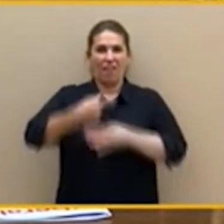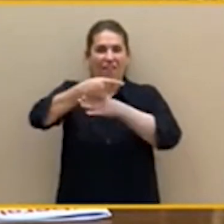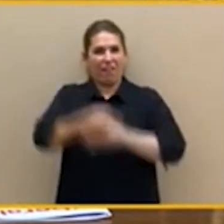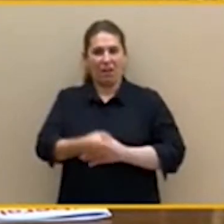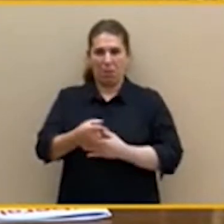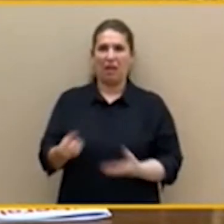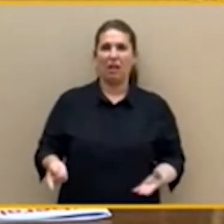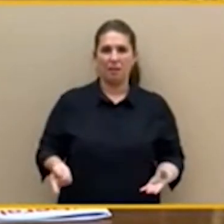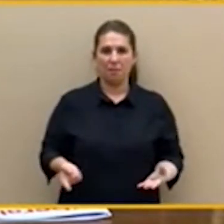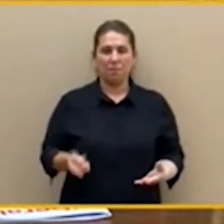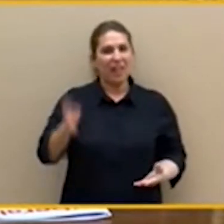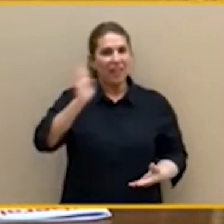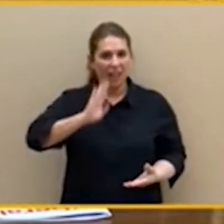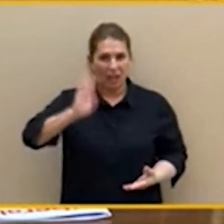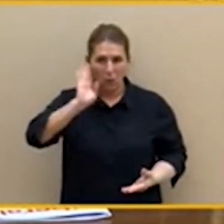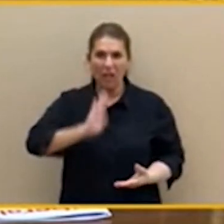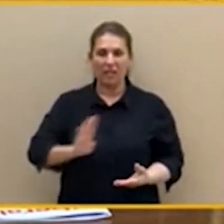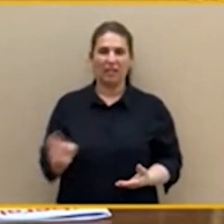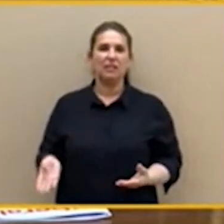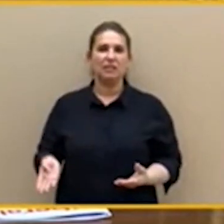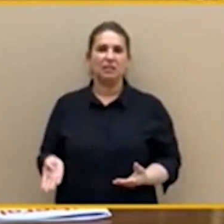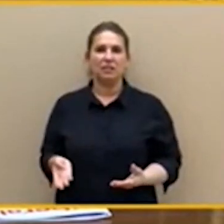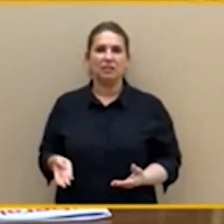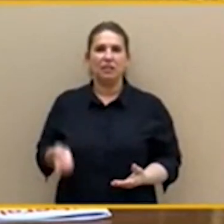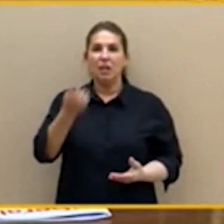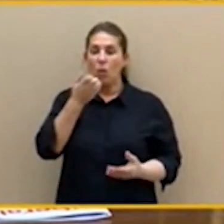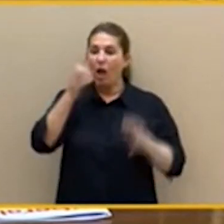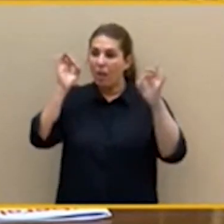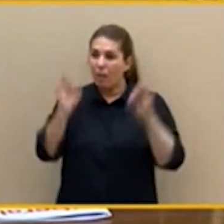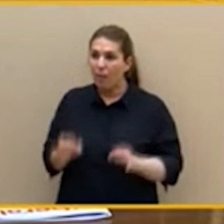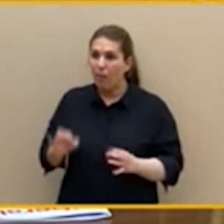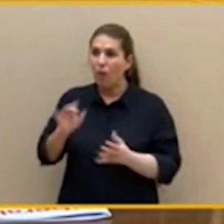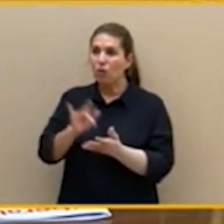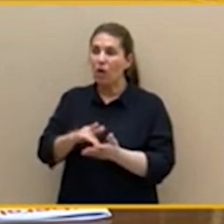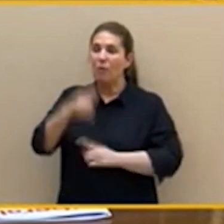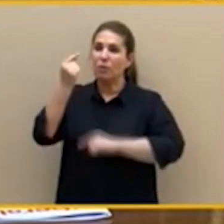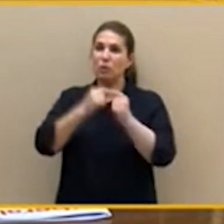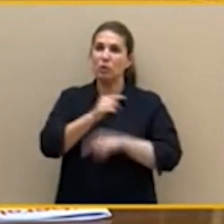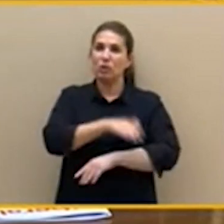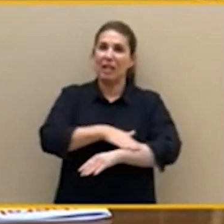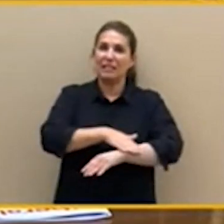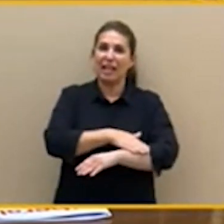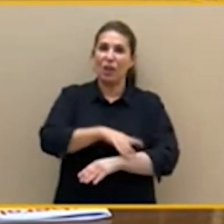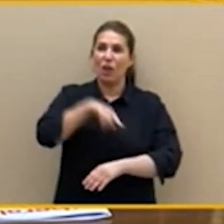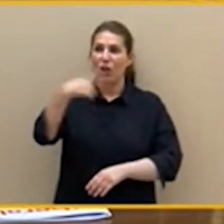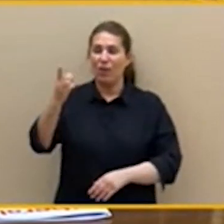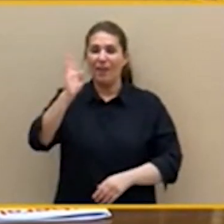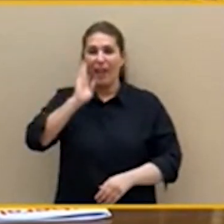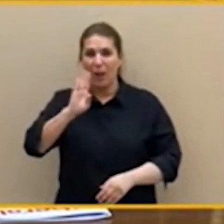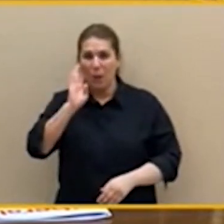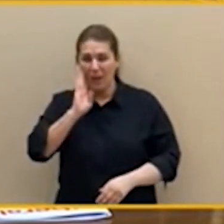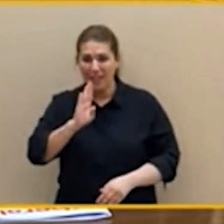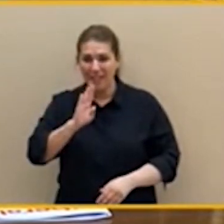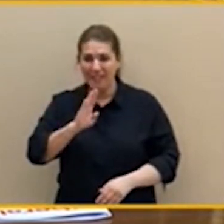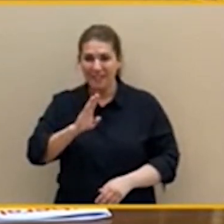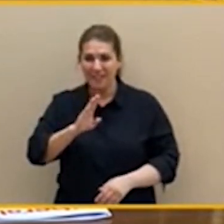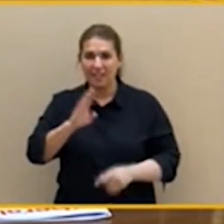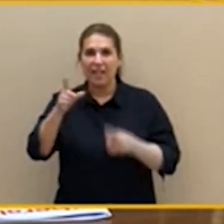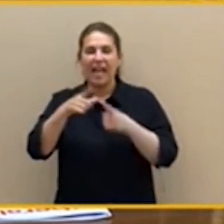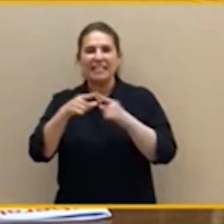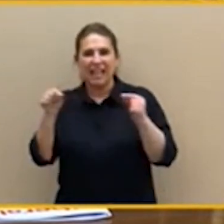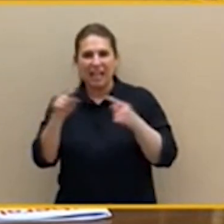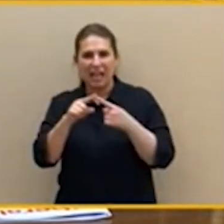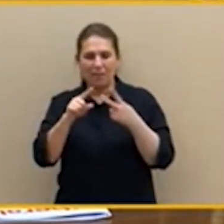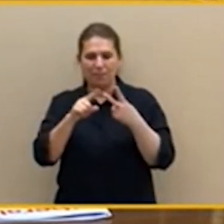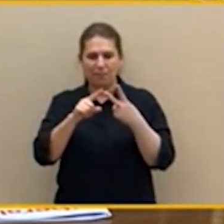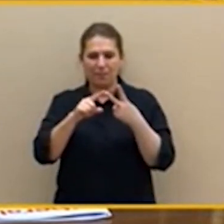unos delincuentes, por cierto, no solo me refiero a Esquerra con su líder condenado por sedición, no, no, me refiero también a la